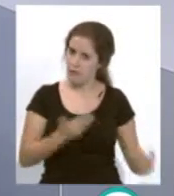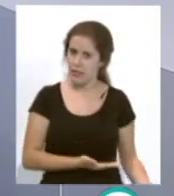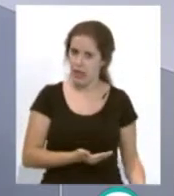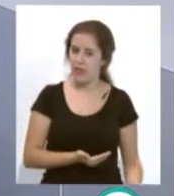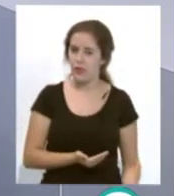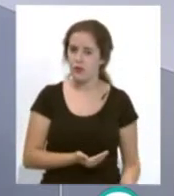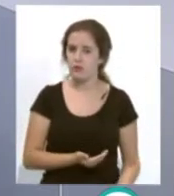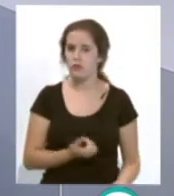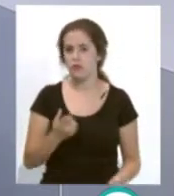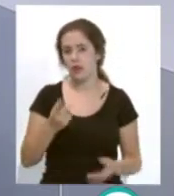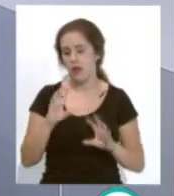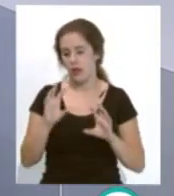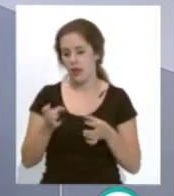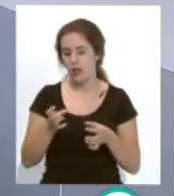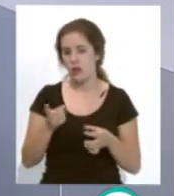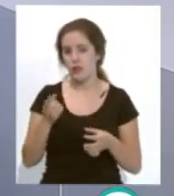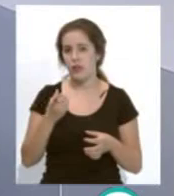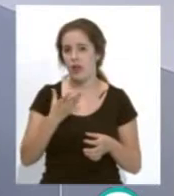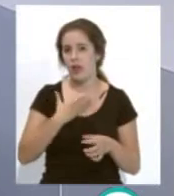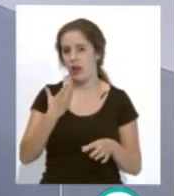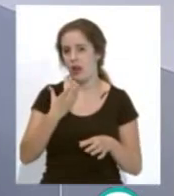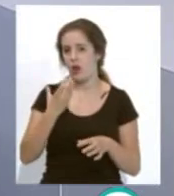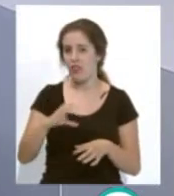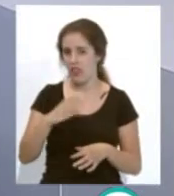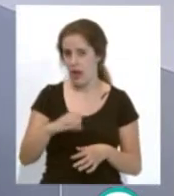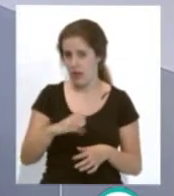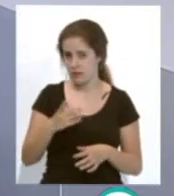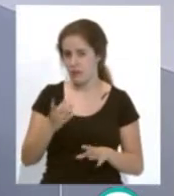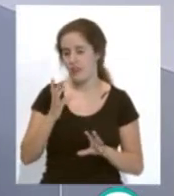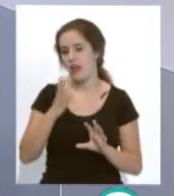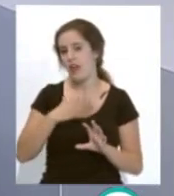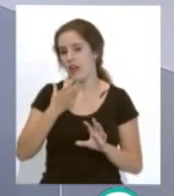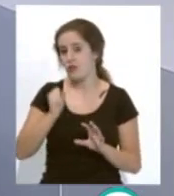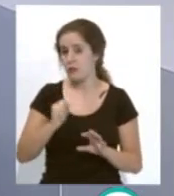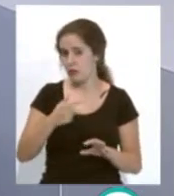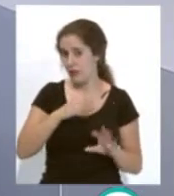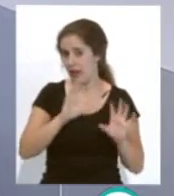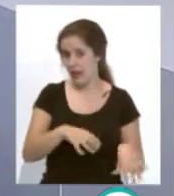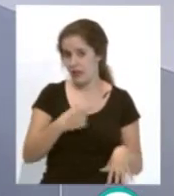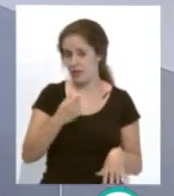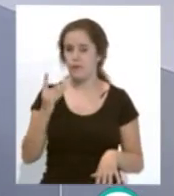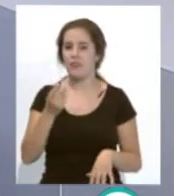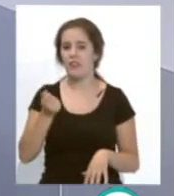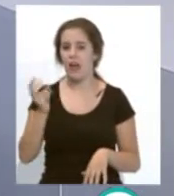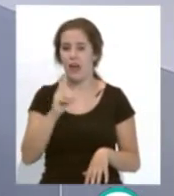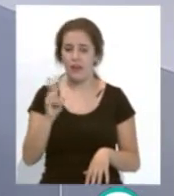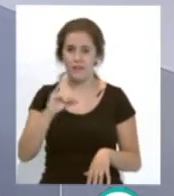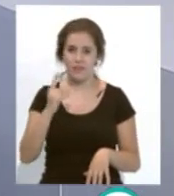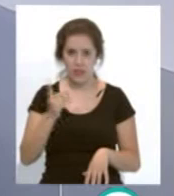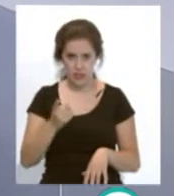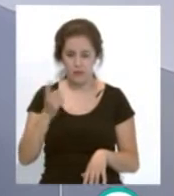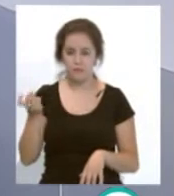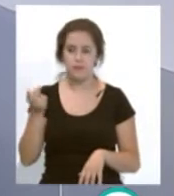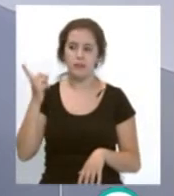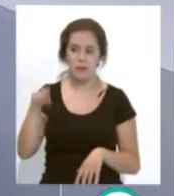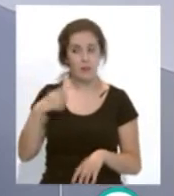la cadena SER como es el concejal del ayuntamiento del Cádiz, David Navarro y justamente también tenemos la